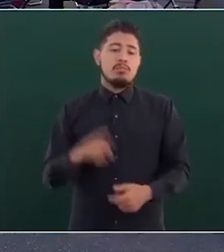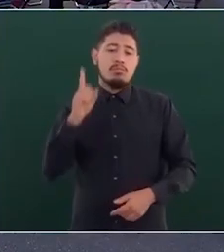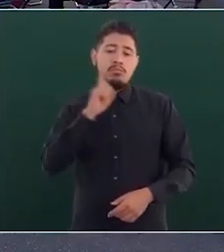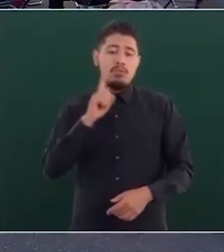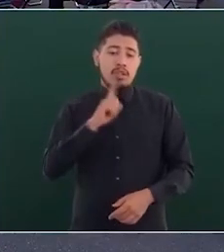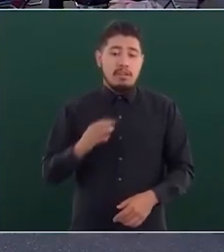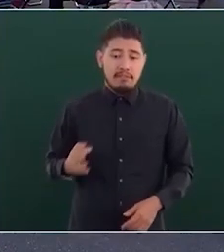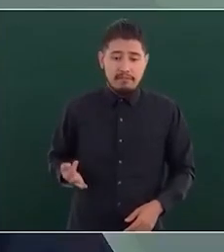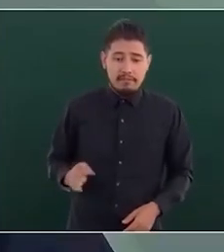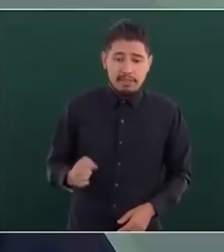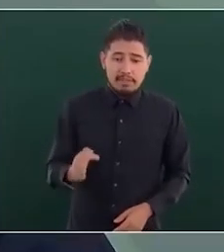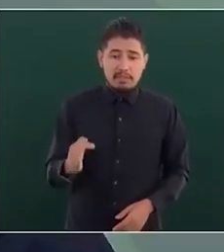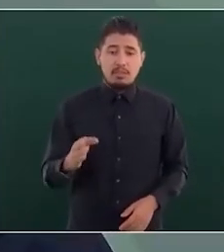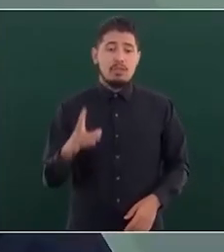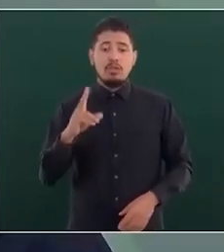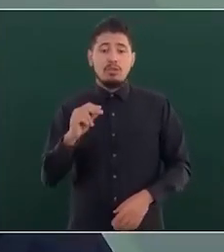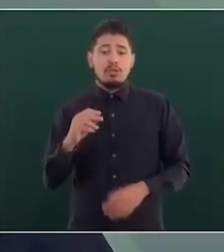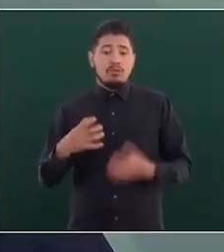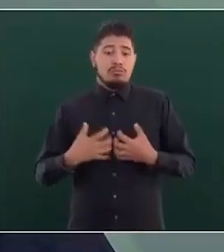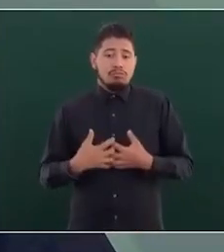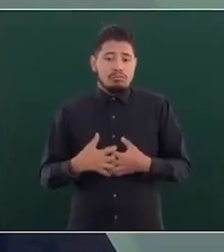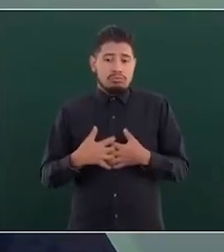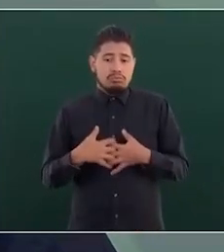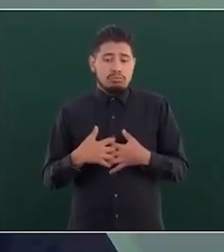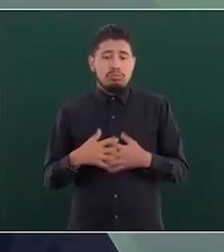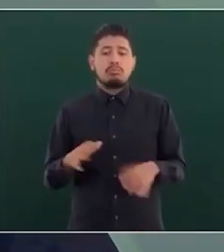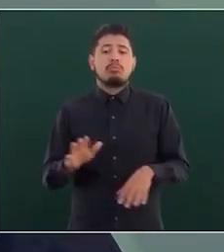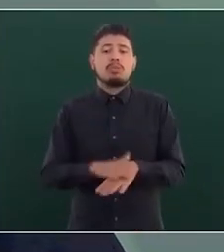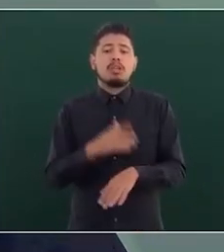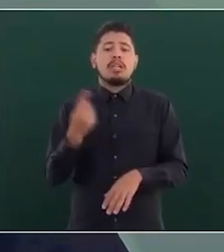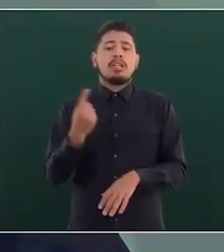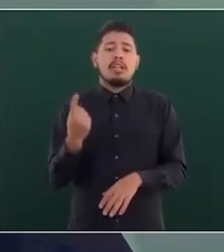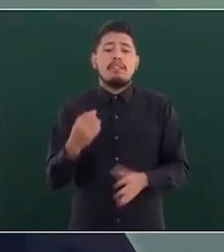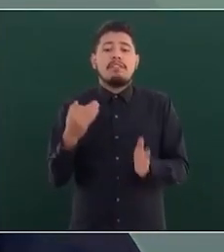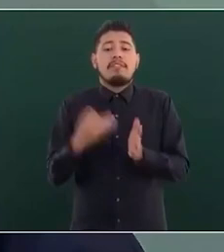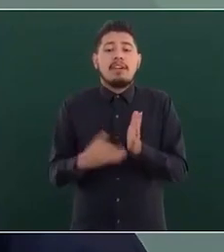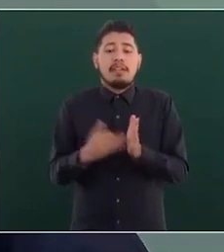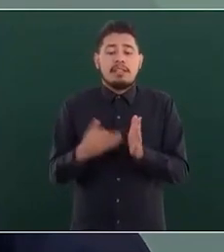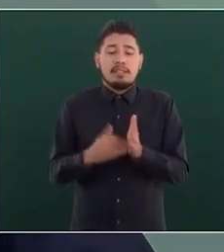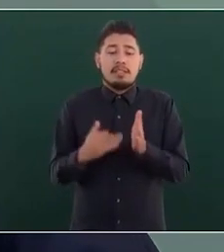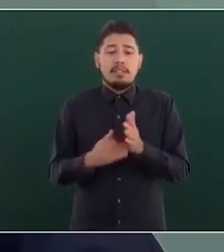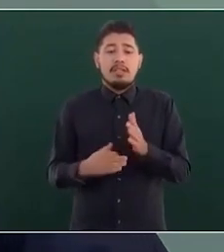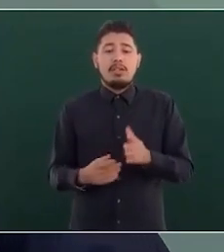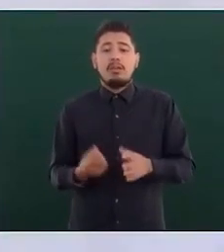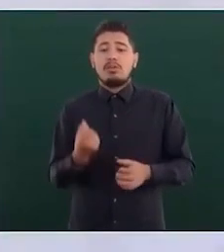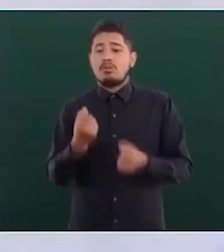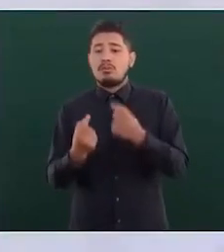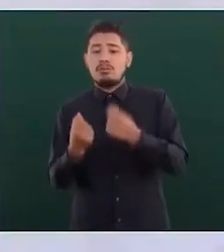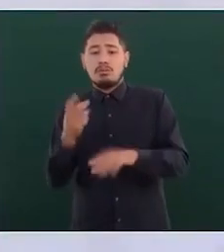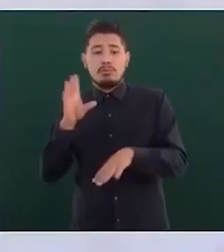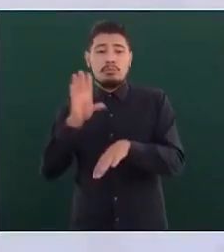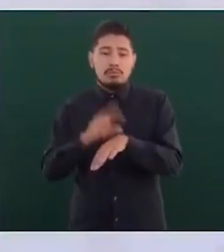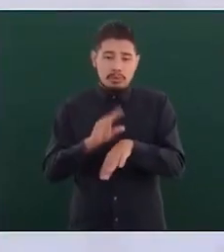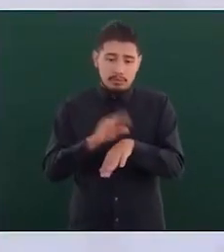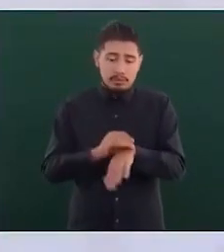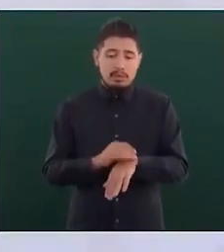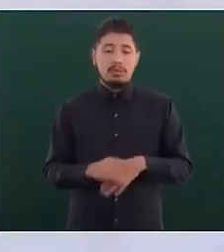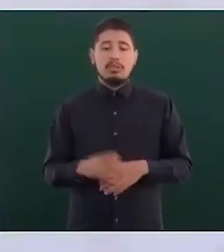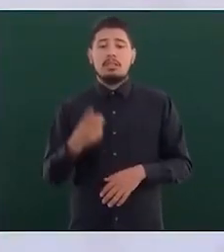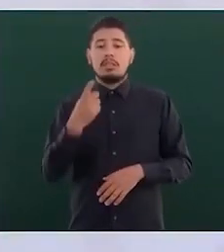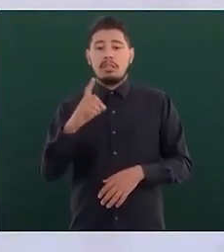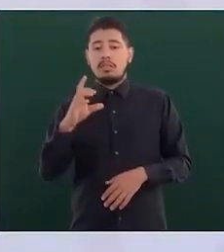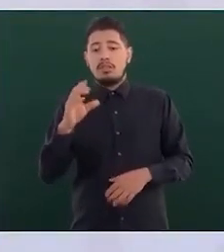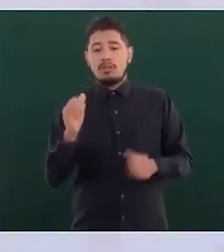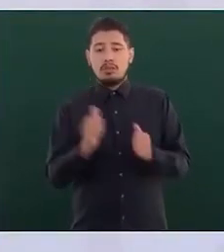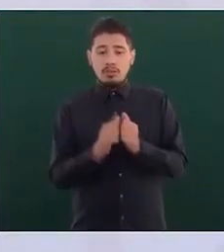mujer de Fresnillo que no está en funciones porque le hacen falta unos permisos precisamente de